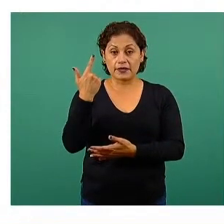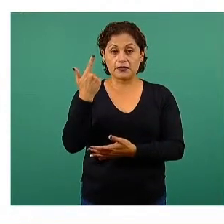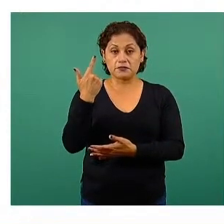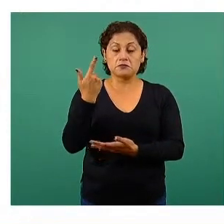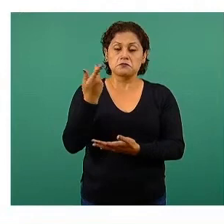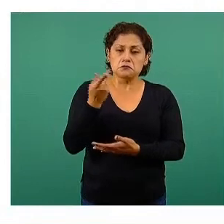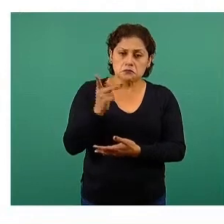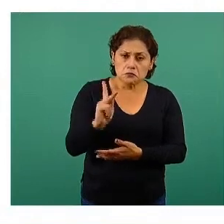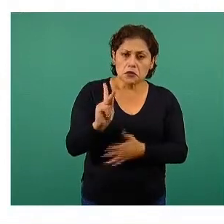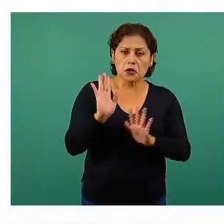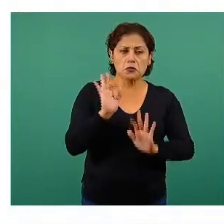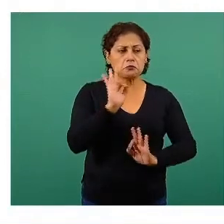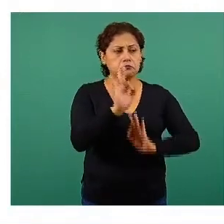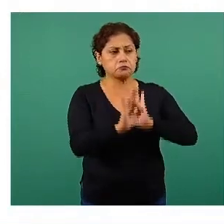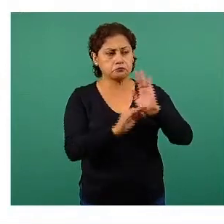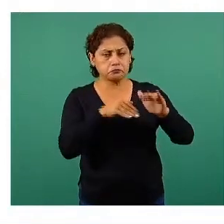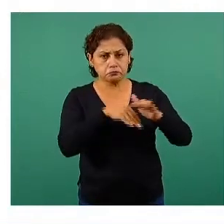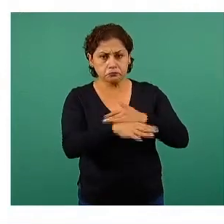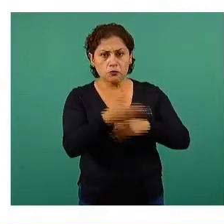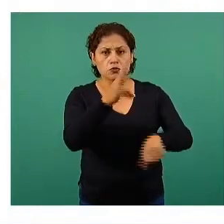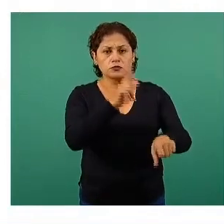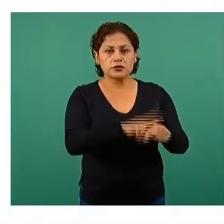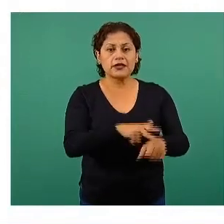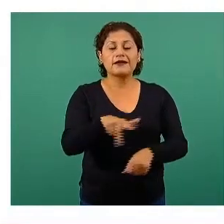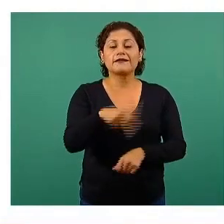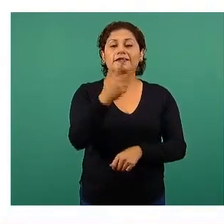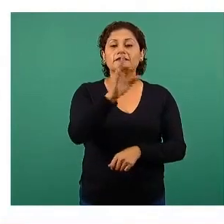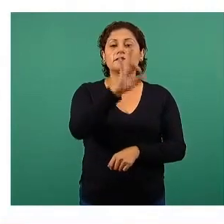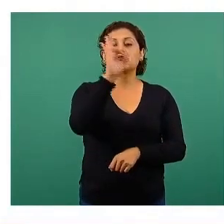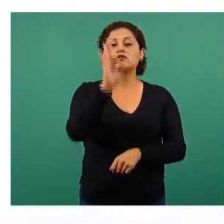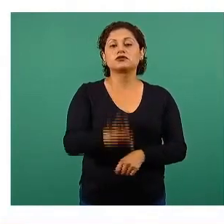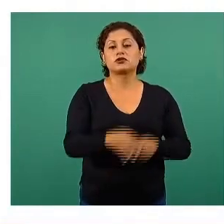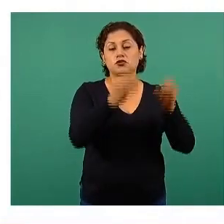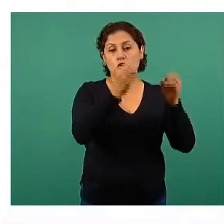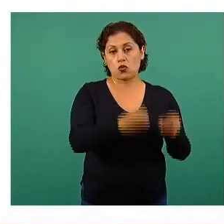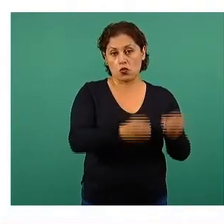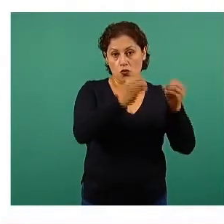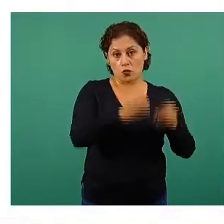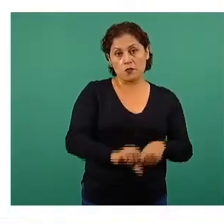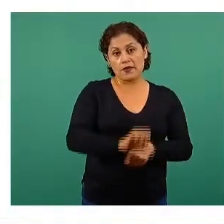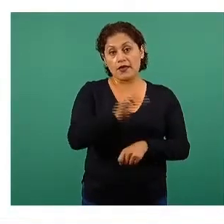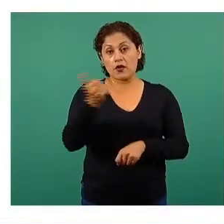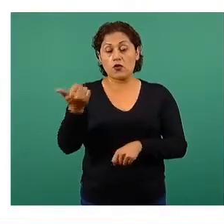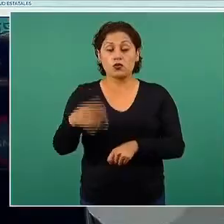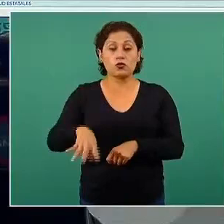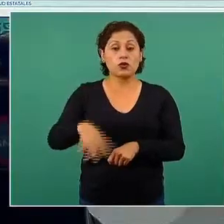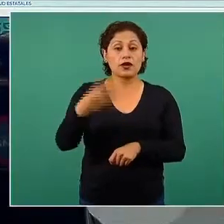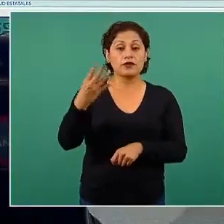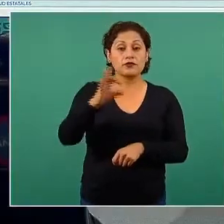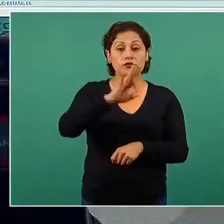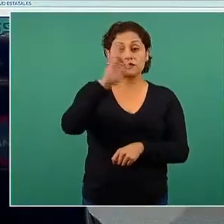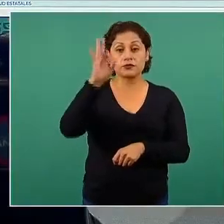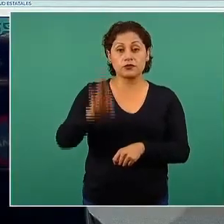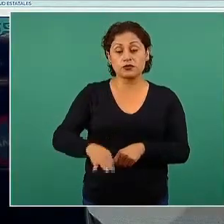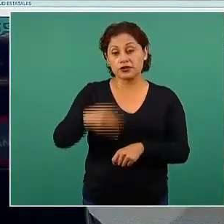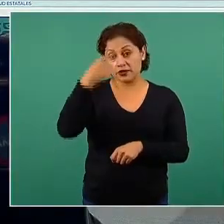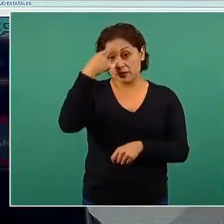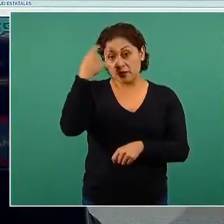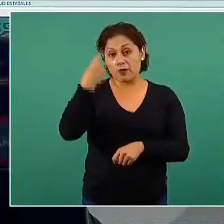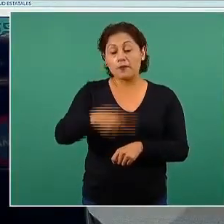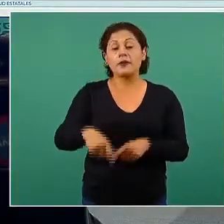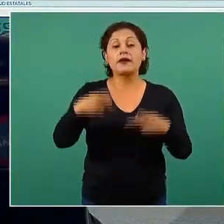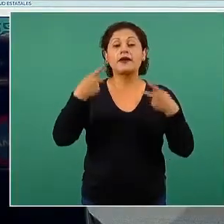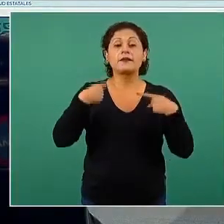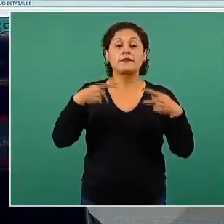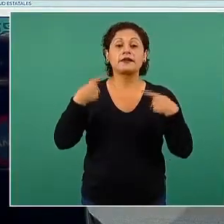críticos, el 13% están ocupadas y el 14% de las camas que cuentan